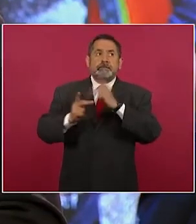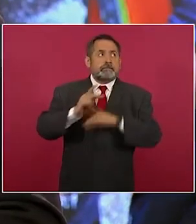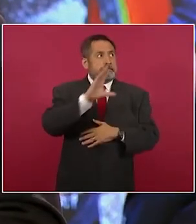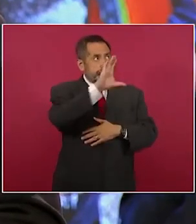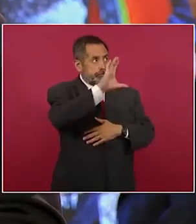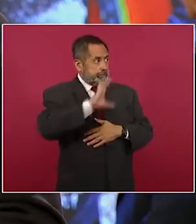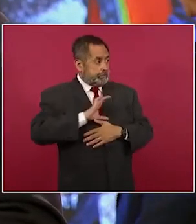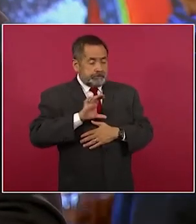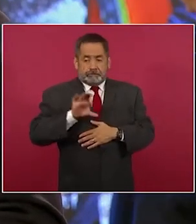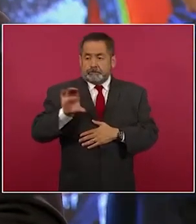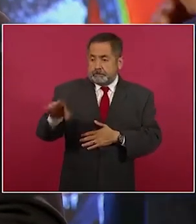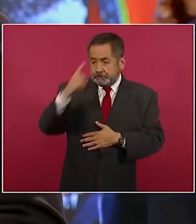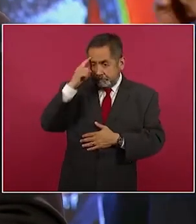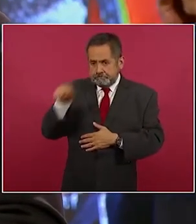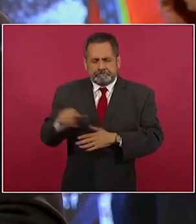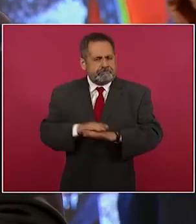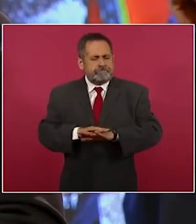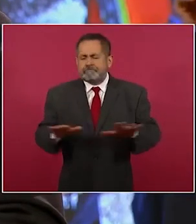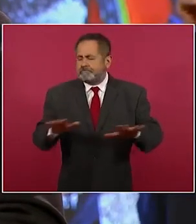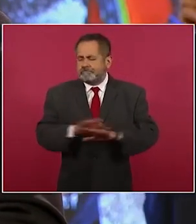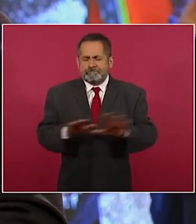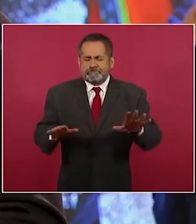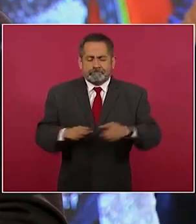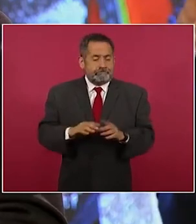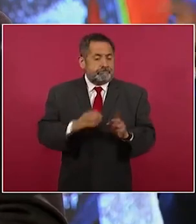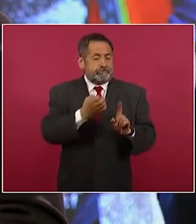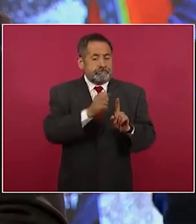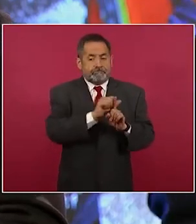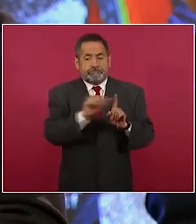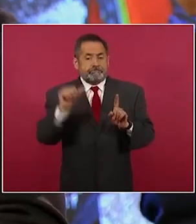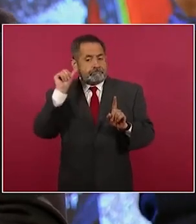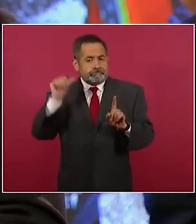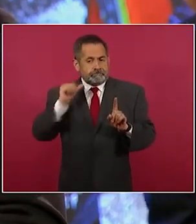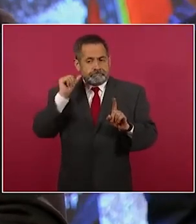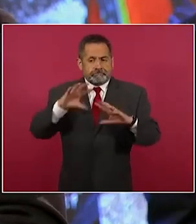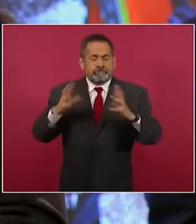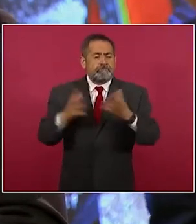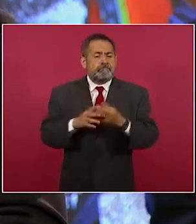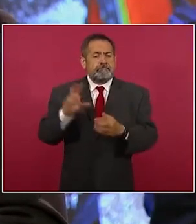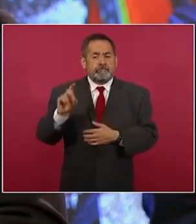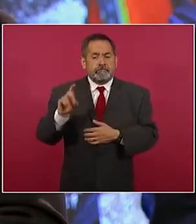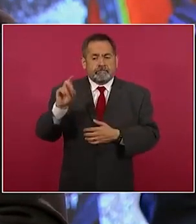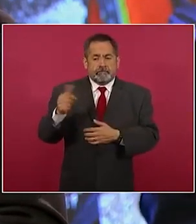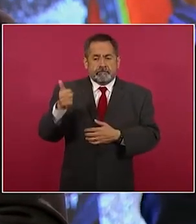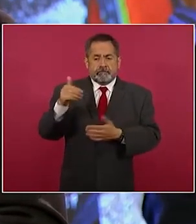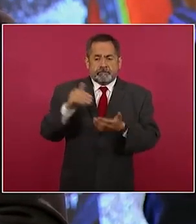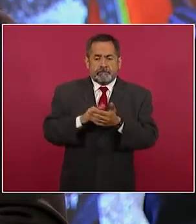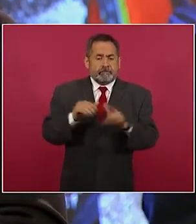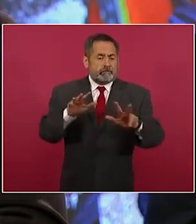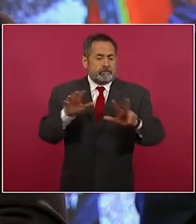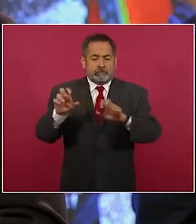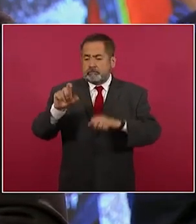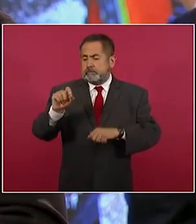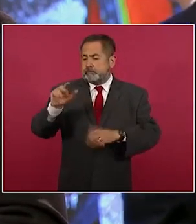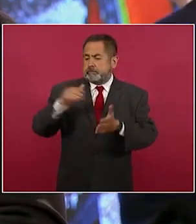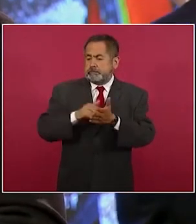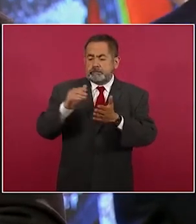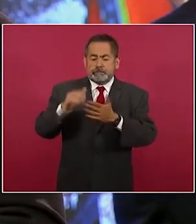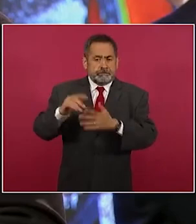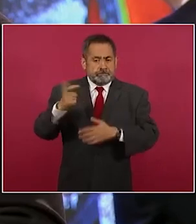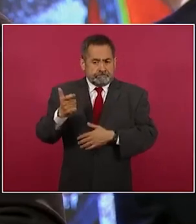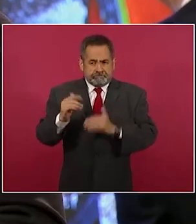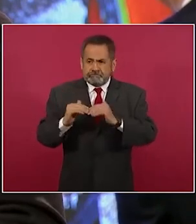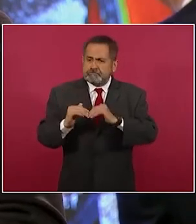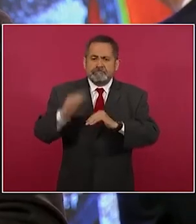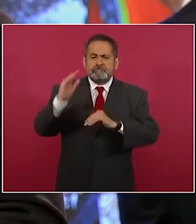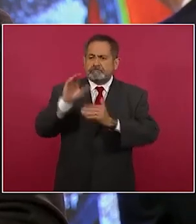ni corrupción. Así, de enero a abril se ha ejercido 36 mil 820 millones de pesos para el